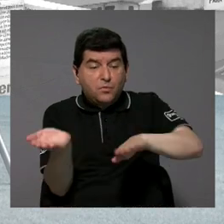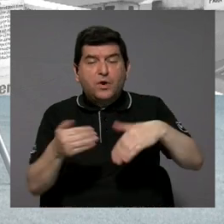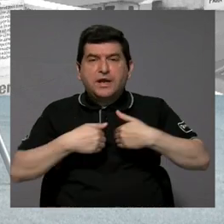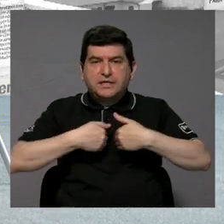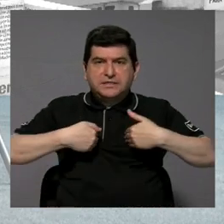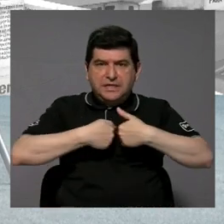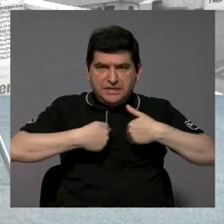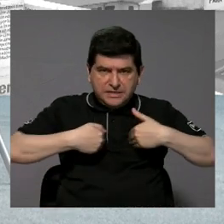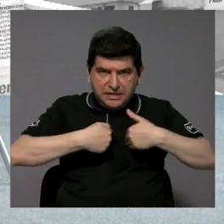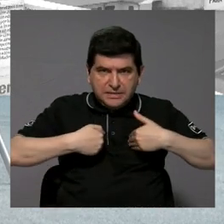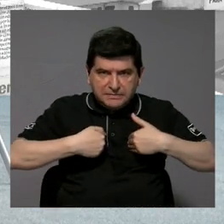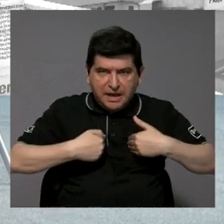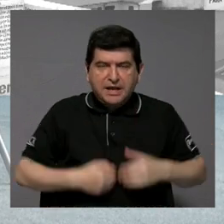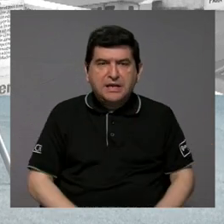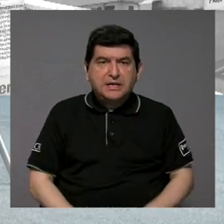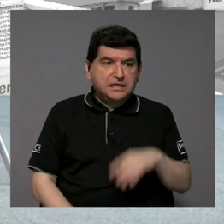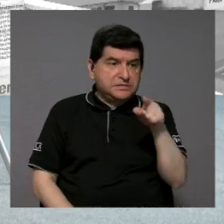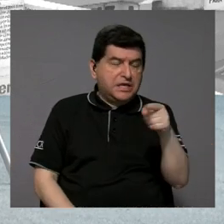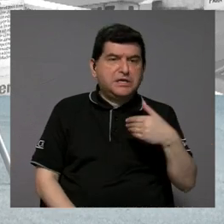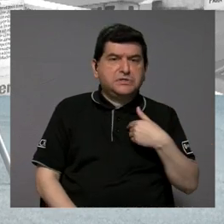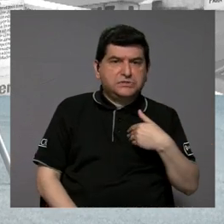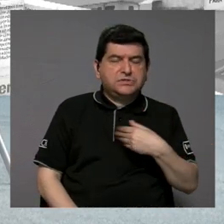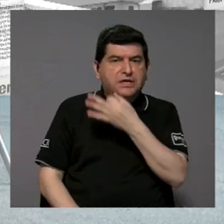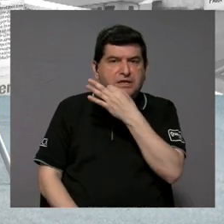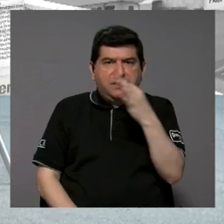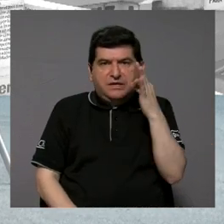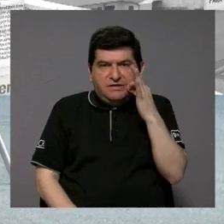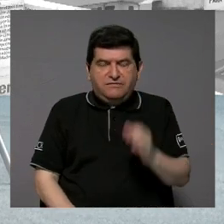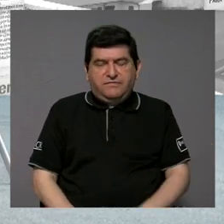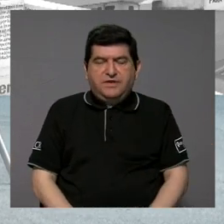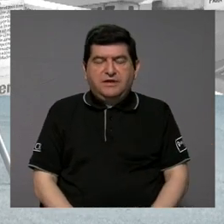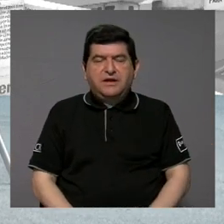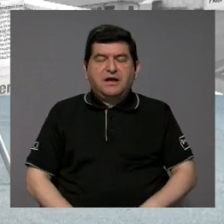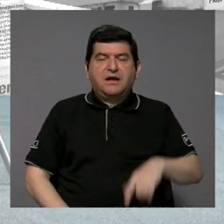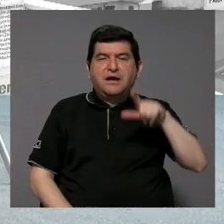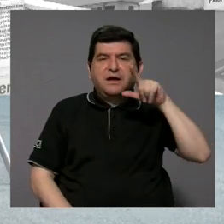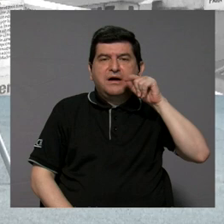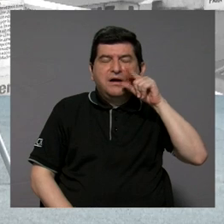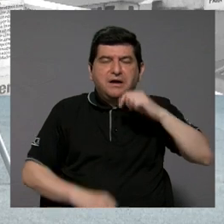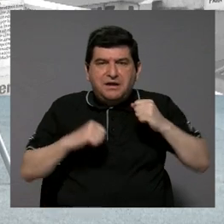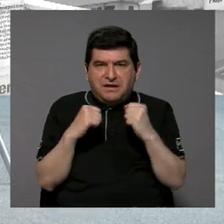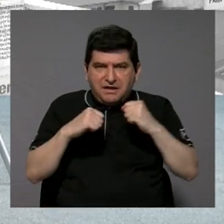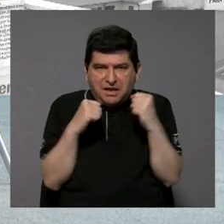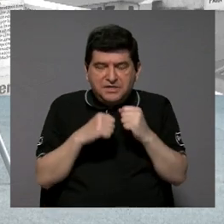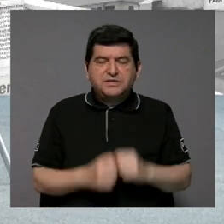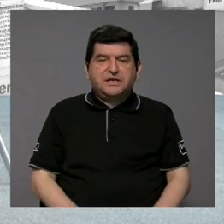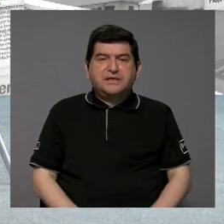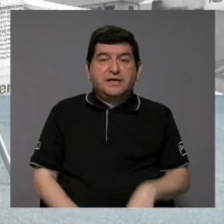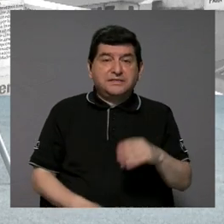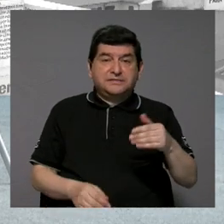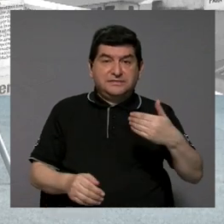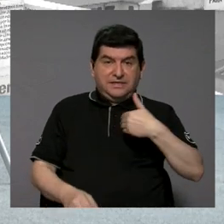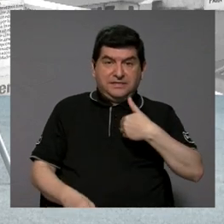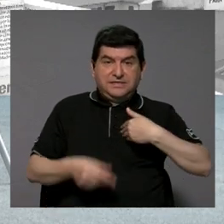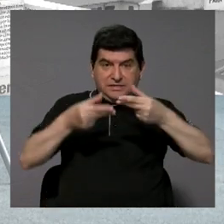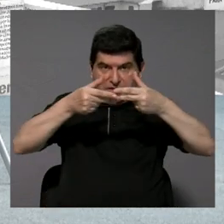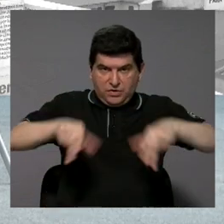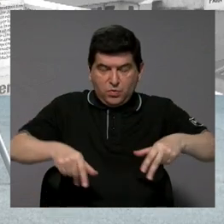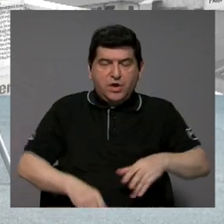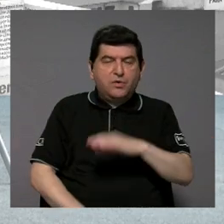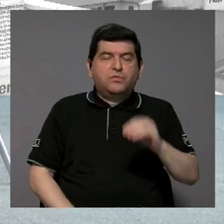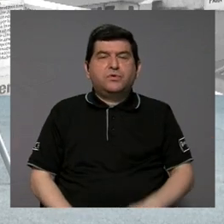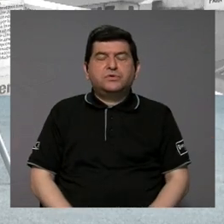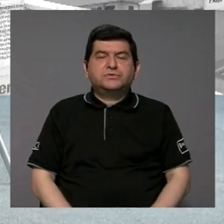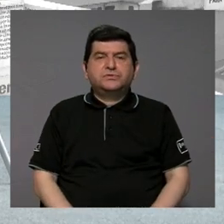domésticos, de los animales que tienen como seguridad alimentaria, gallinas para los huevos y algunos terneros,